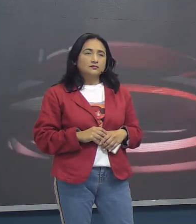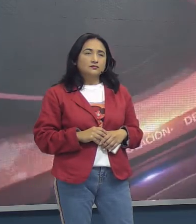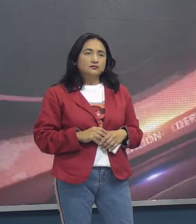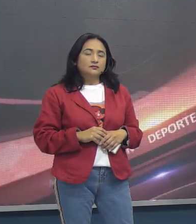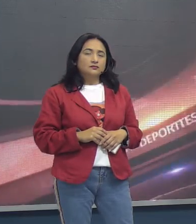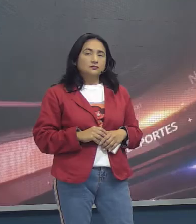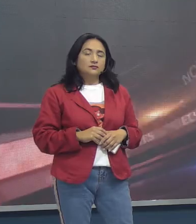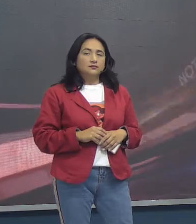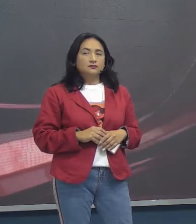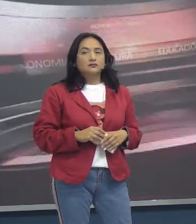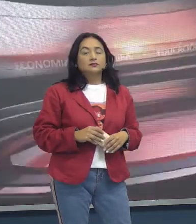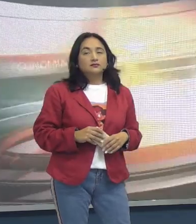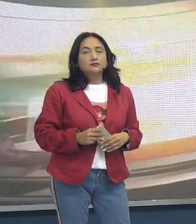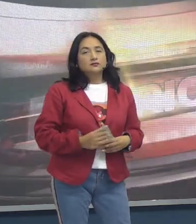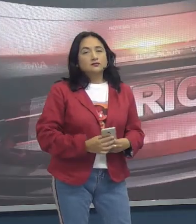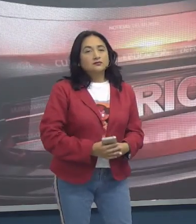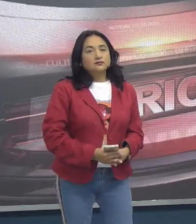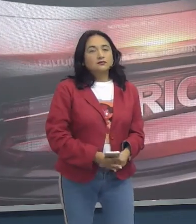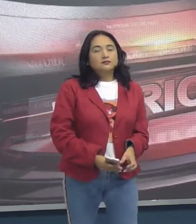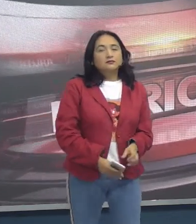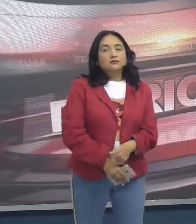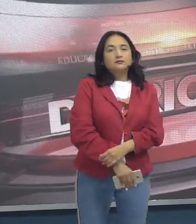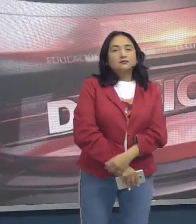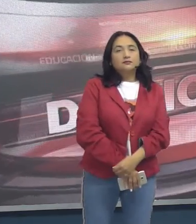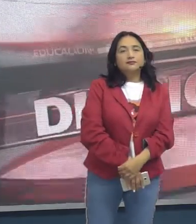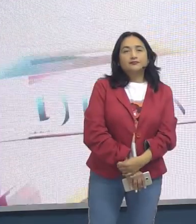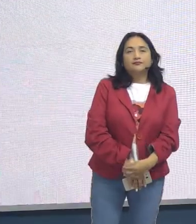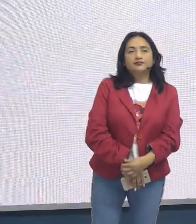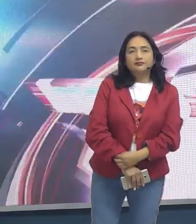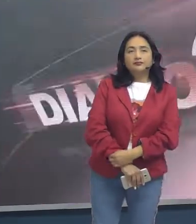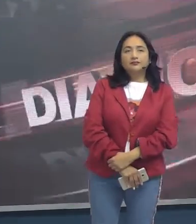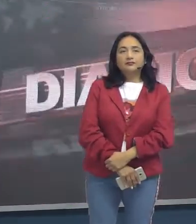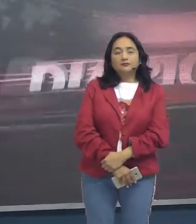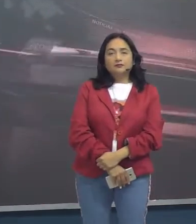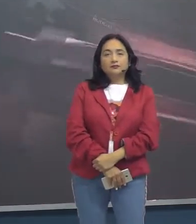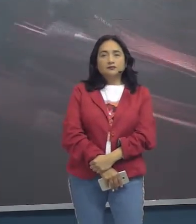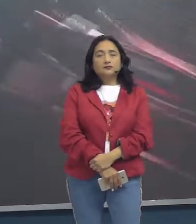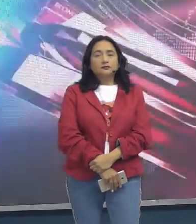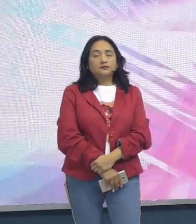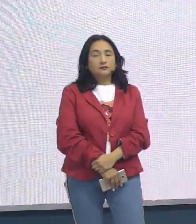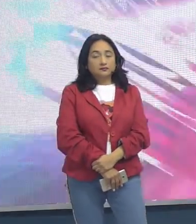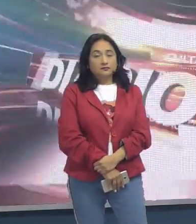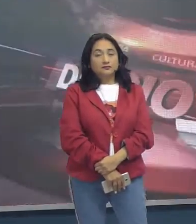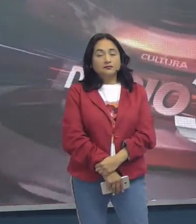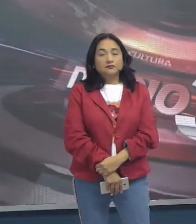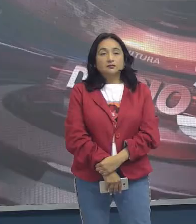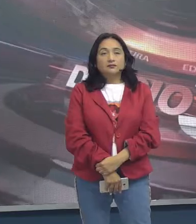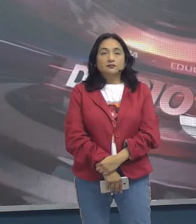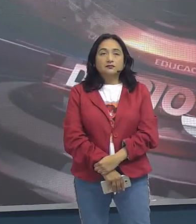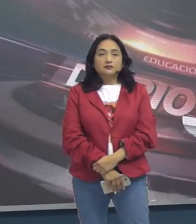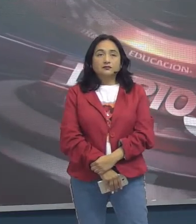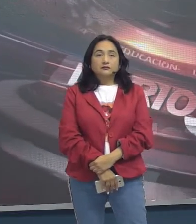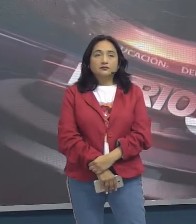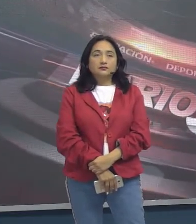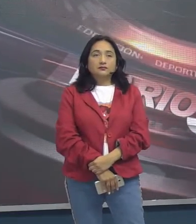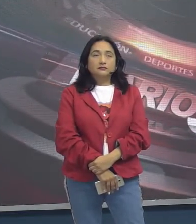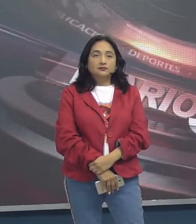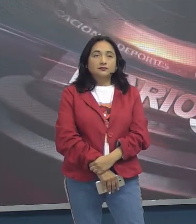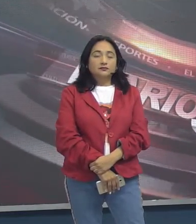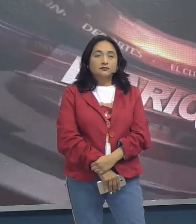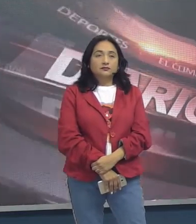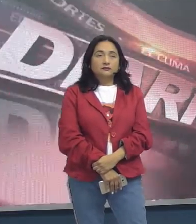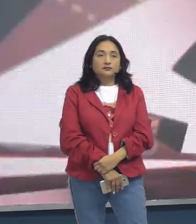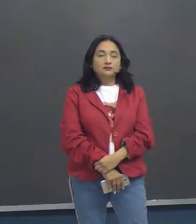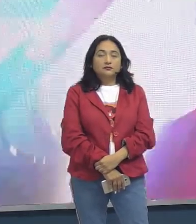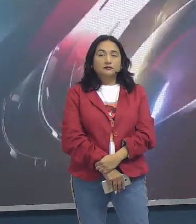complicados que tenía, que era precisamente la tremenda deuda estén que dejaron, porque el país fue capaz en